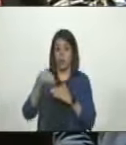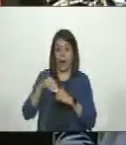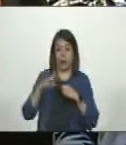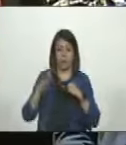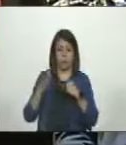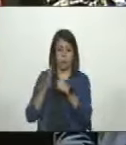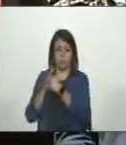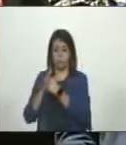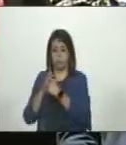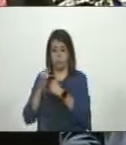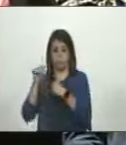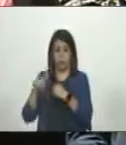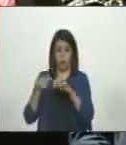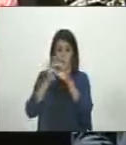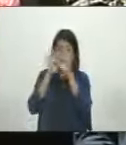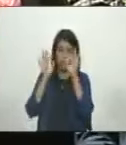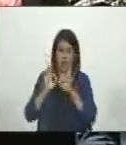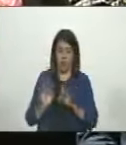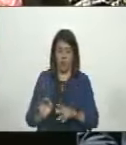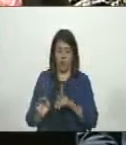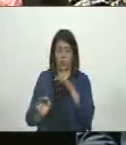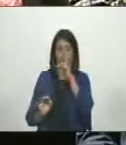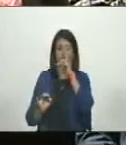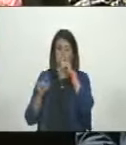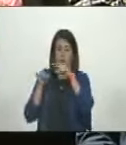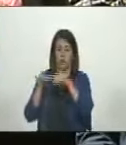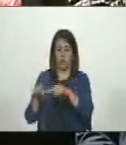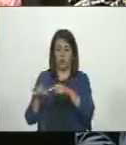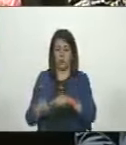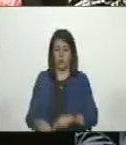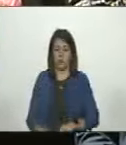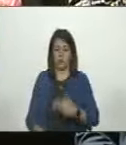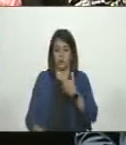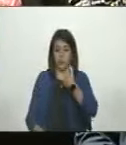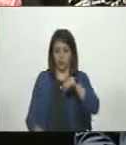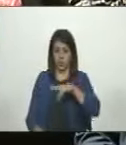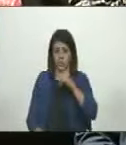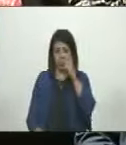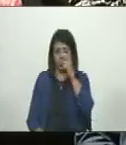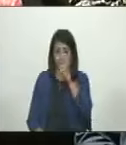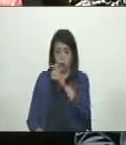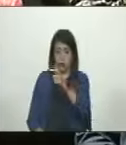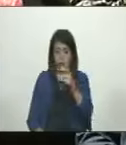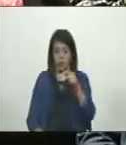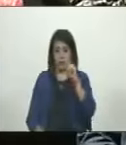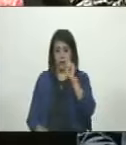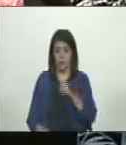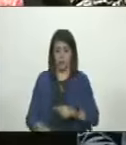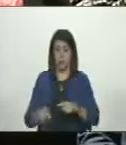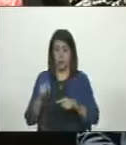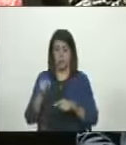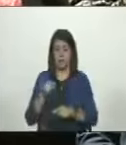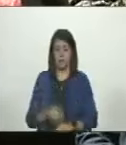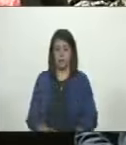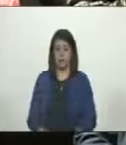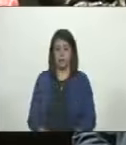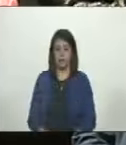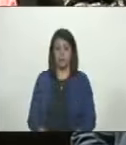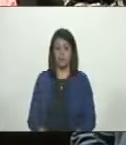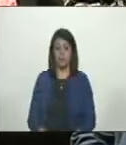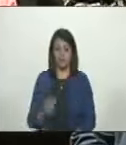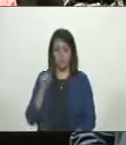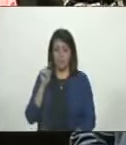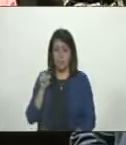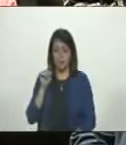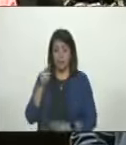golpeando de una manera criminal a nuestro pueblo y aún bajo